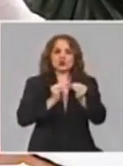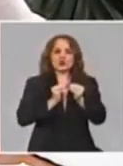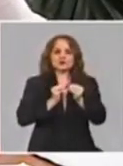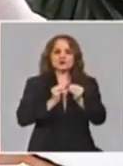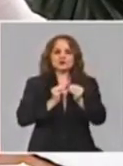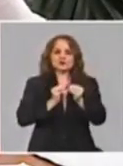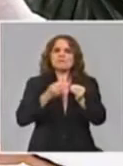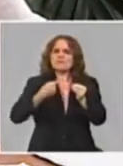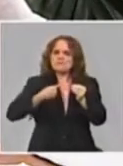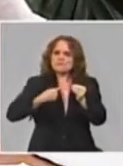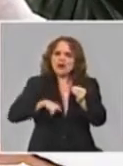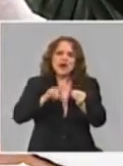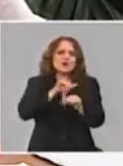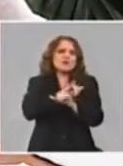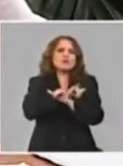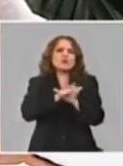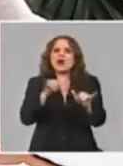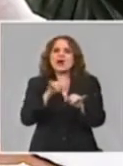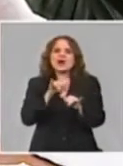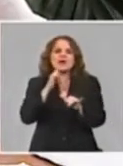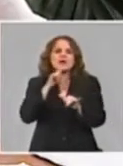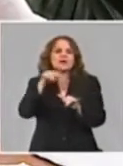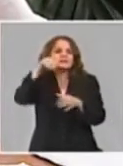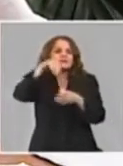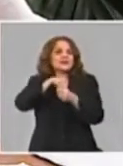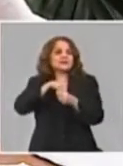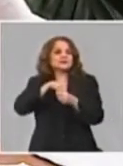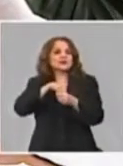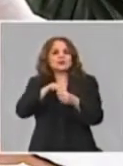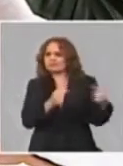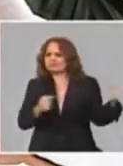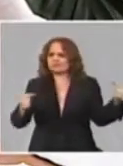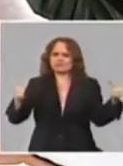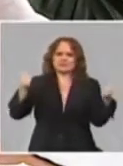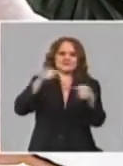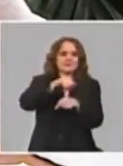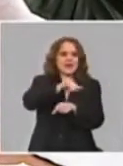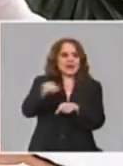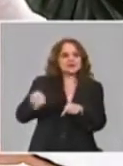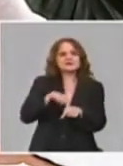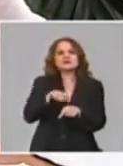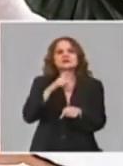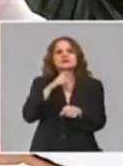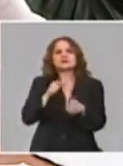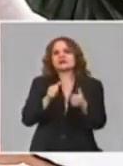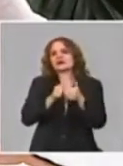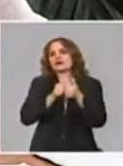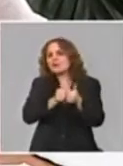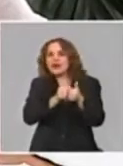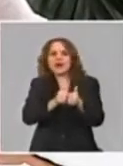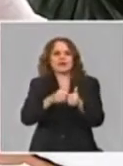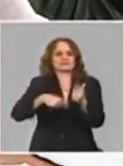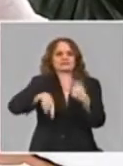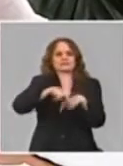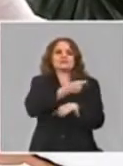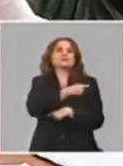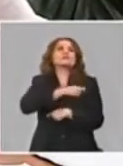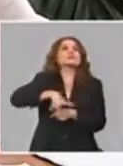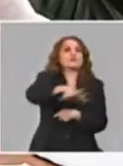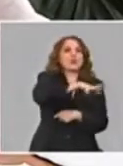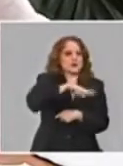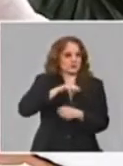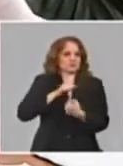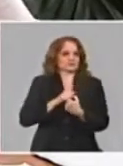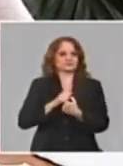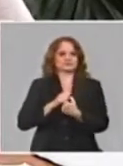tendrá una, un papel preponderante en el acompañamiento, en la toma de decisiones, en fin. Entonces, esos son